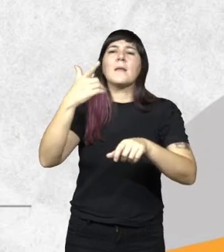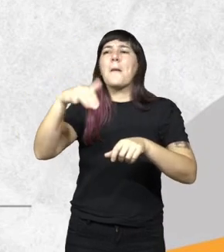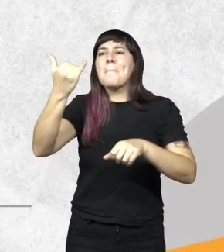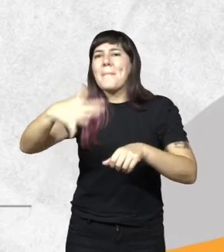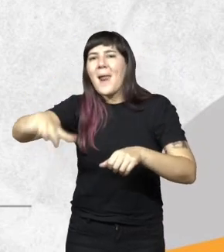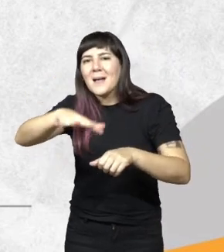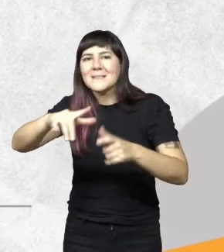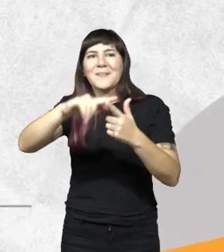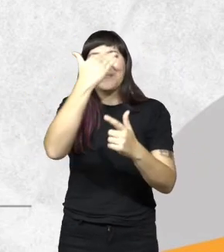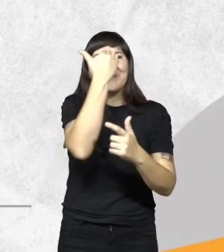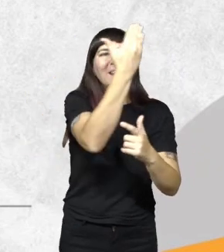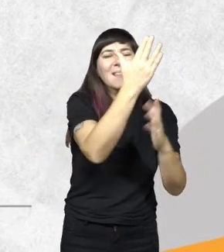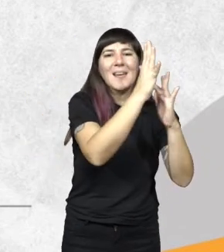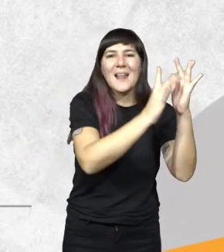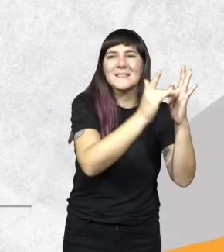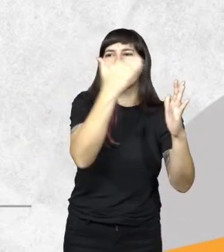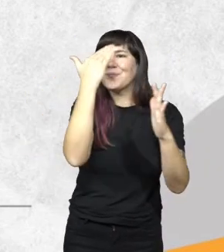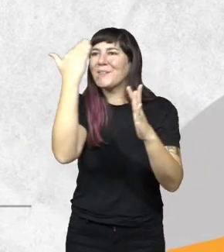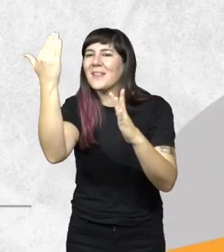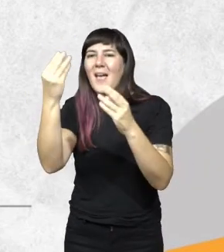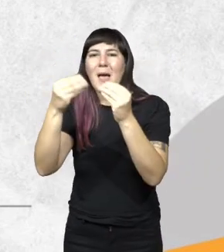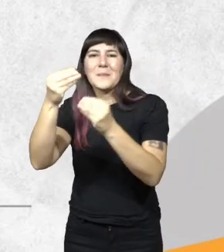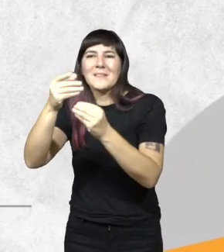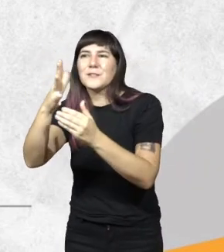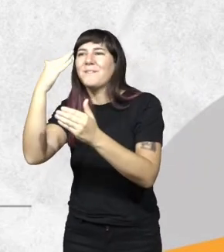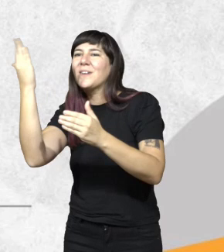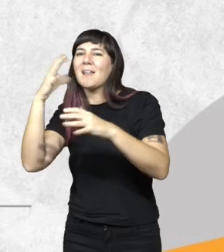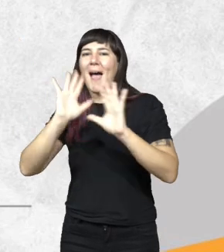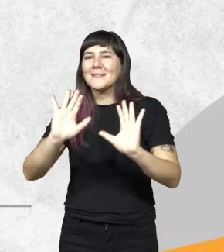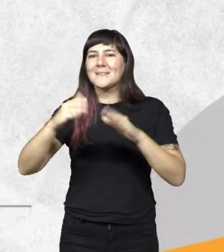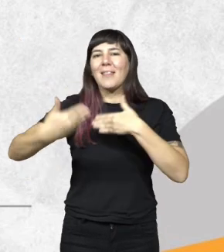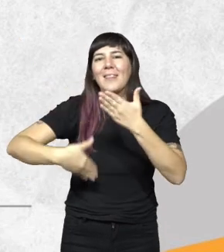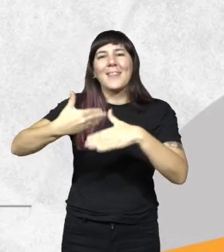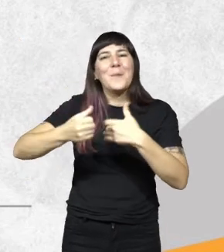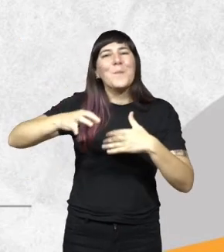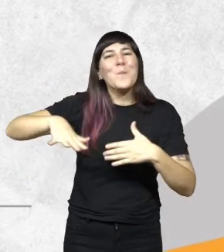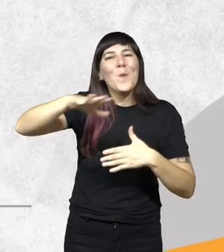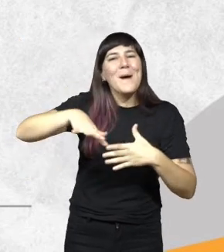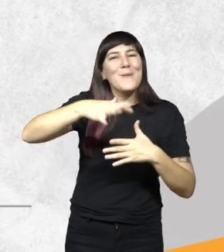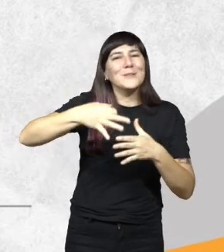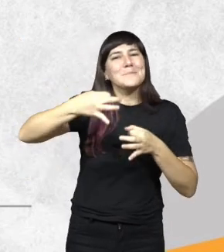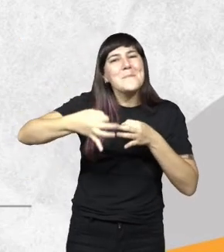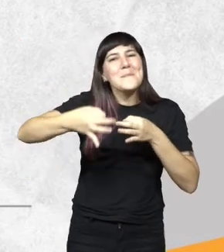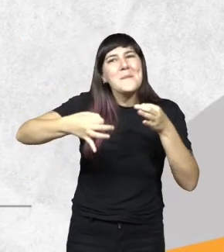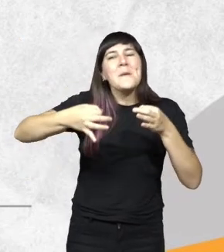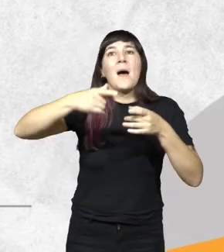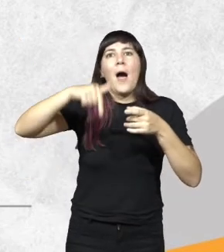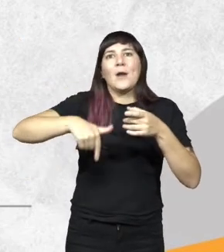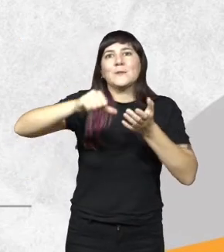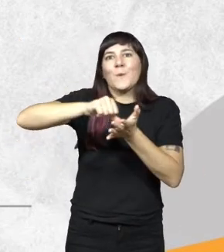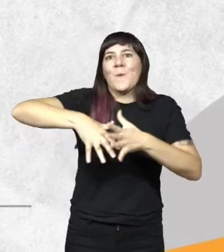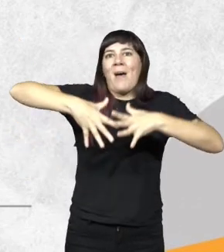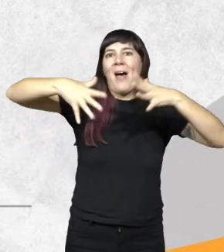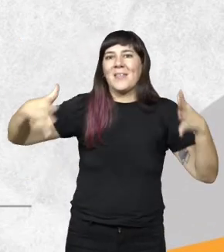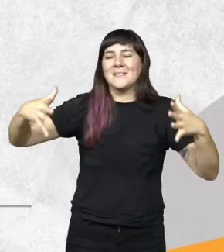lugar la iglesia así se fueron desarrollando nuestros pueblos que luego se convirtieron en ciudades y hoy son nuestros grandes centros